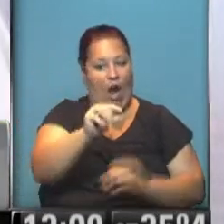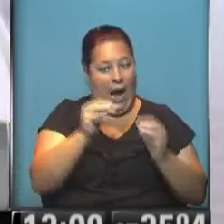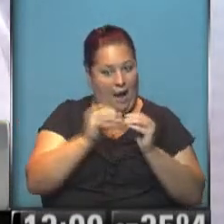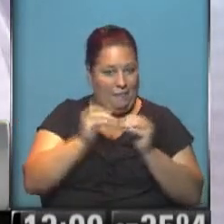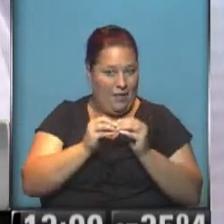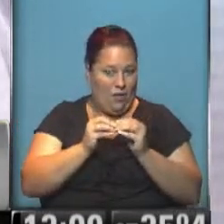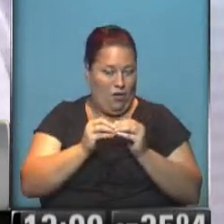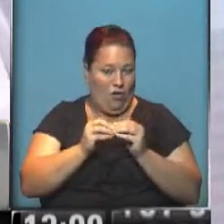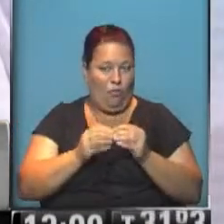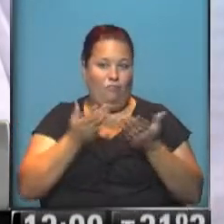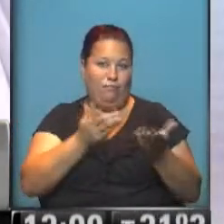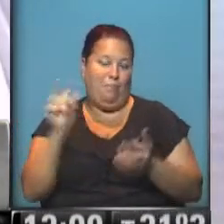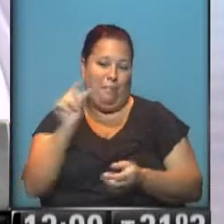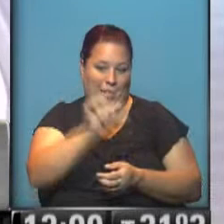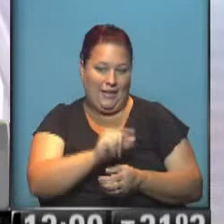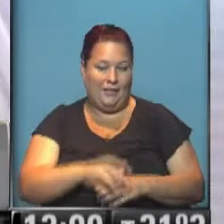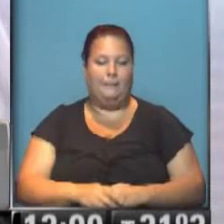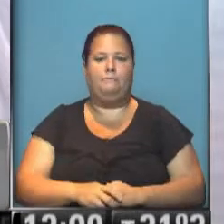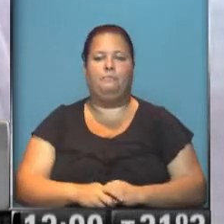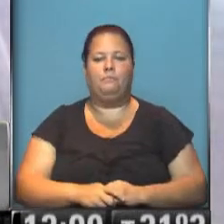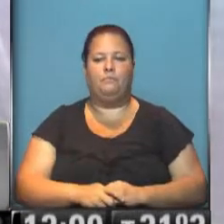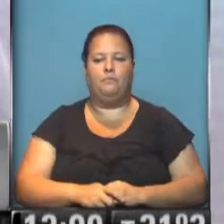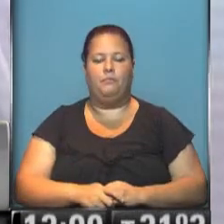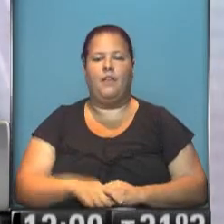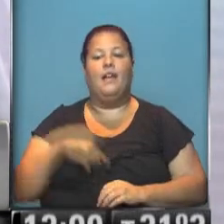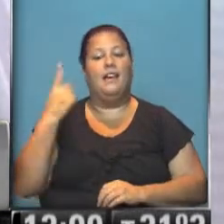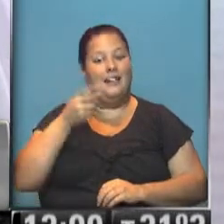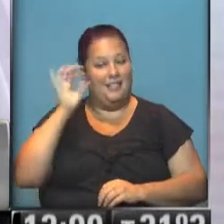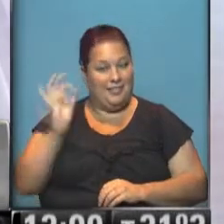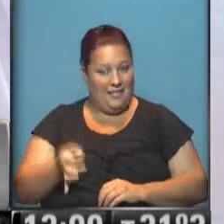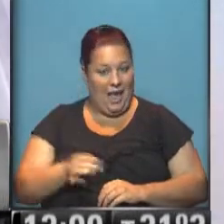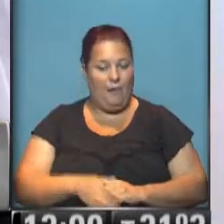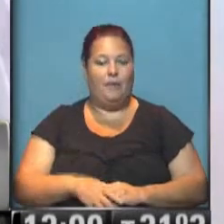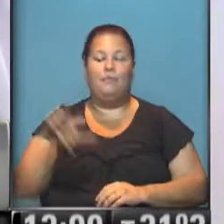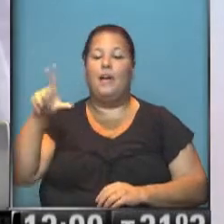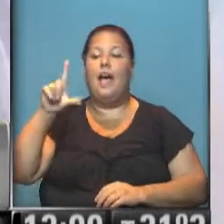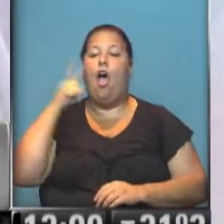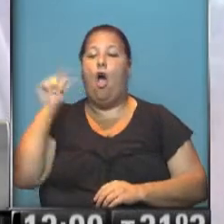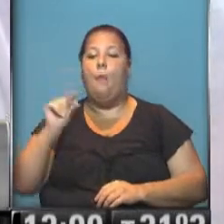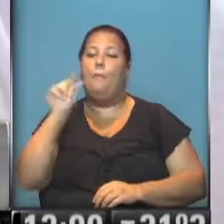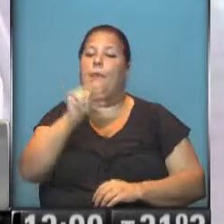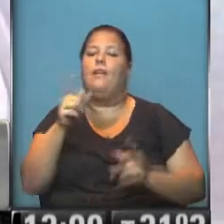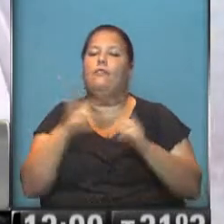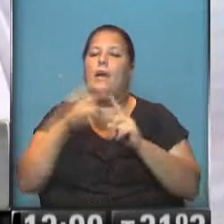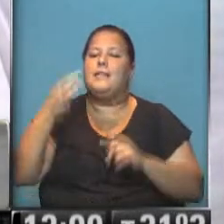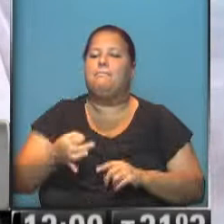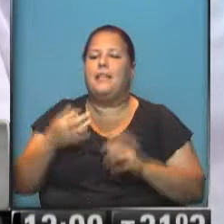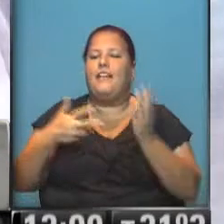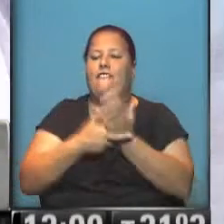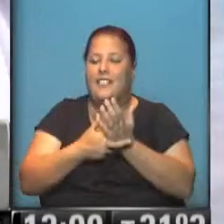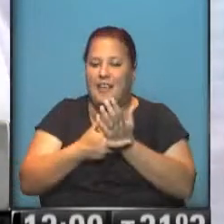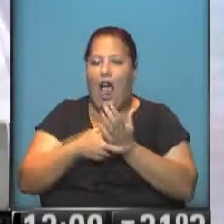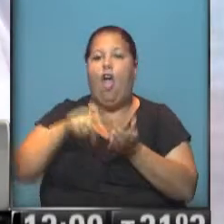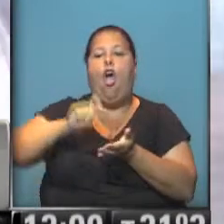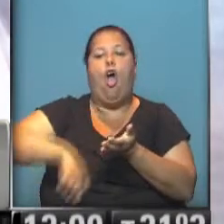colaborador, Lago Marcino. Sabemos que Lago Marcino tenía una condición muy especial en esa fiscalía, un